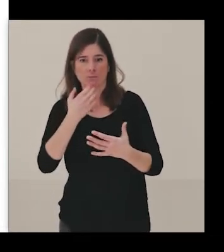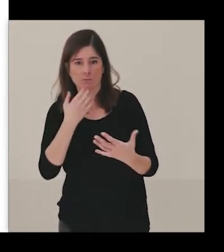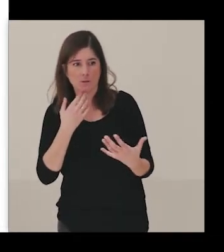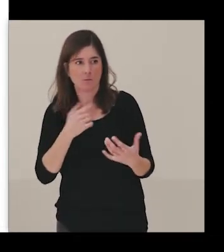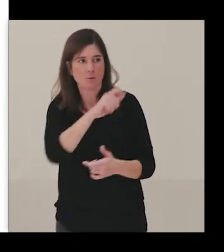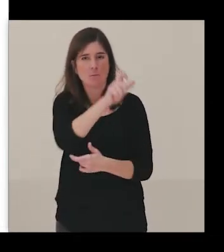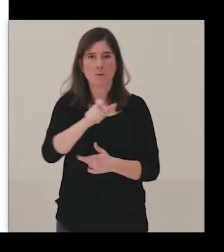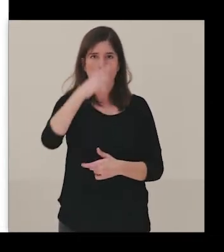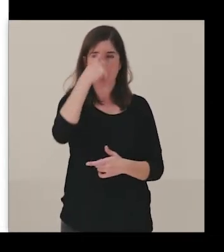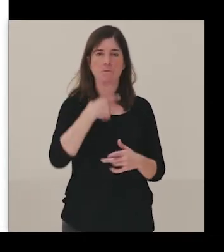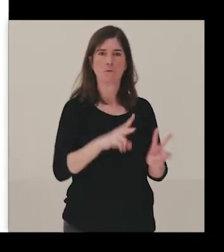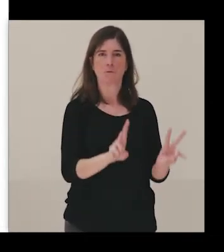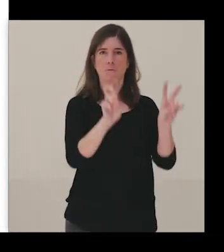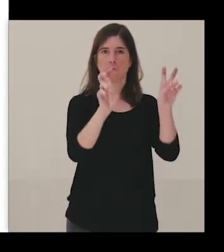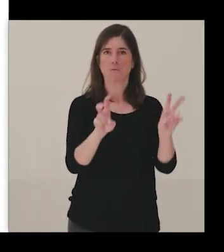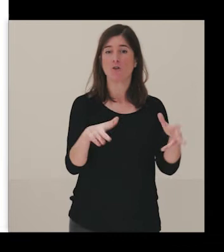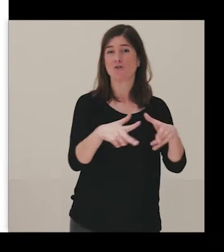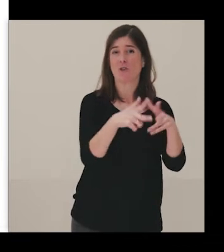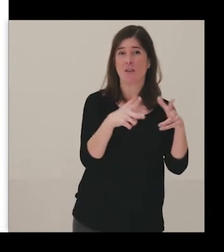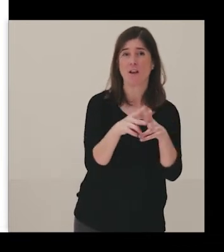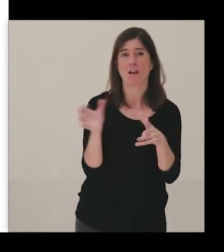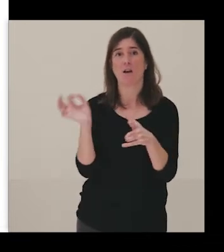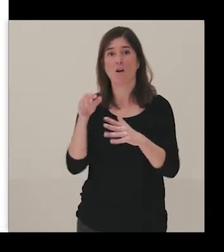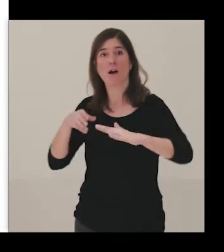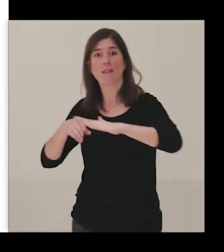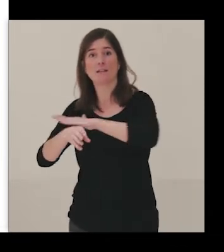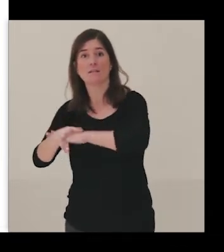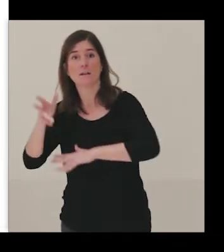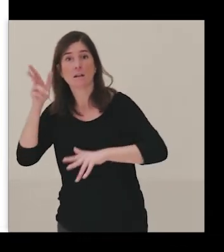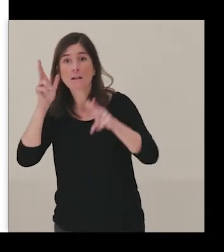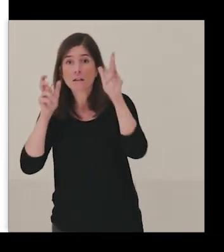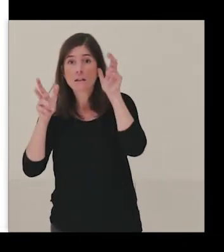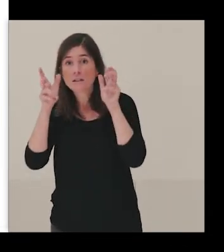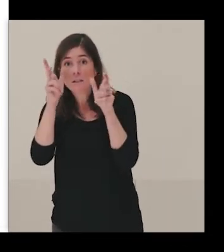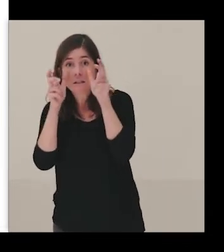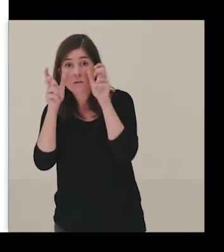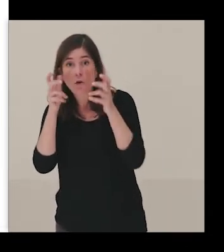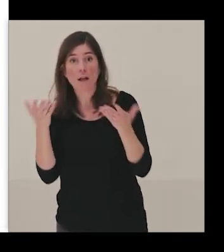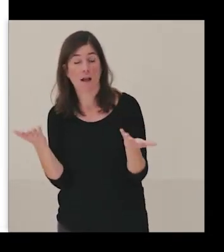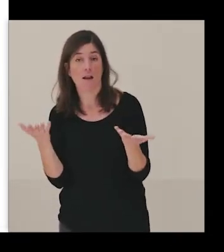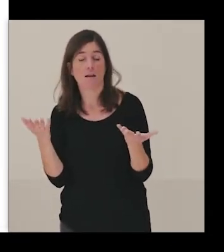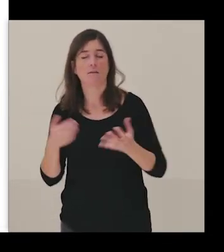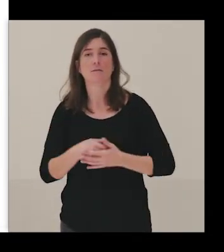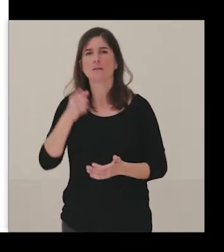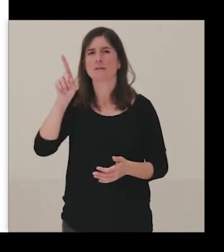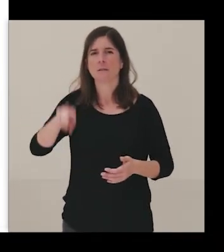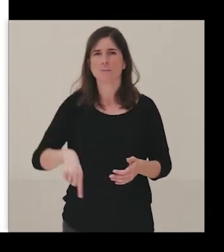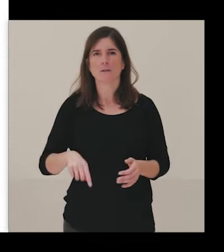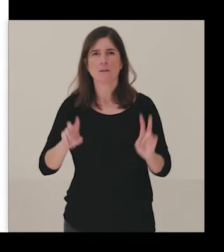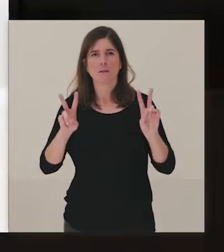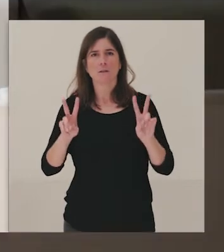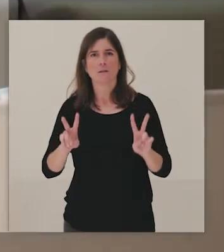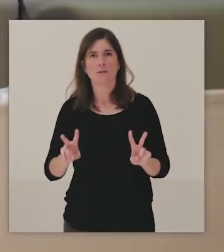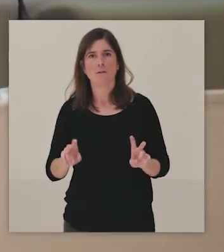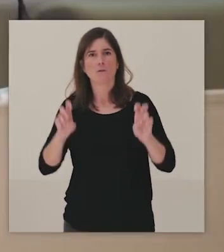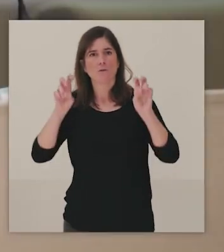públicos, tanto del ámbito social como del ámbito de la accesibilidad sensorial en el que estamos ahora. Trabajar esa idea de